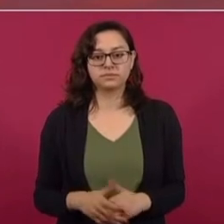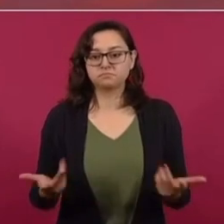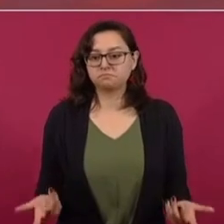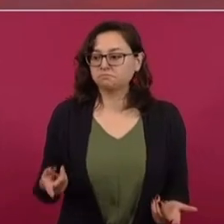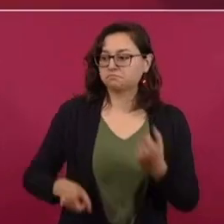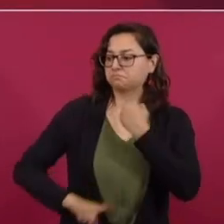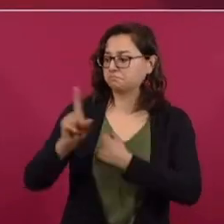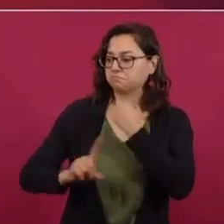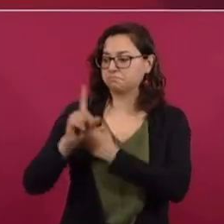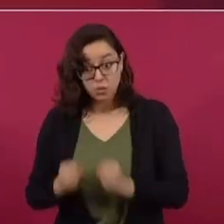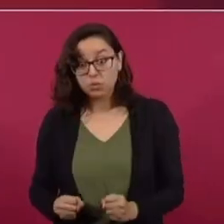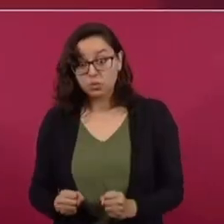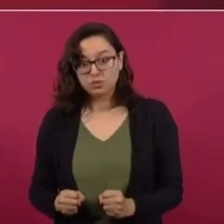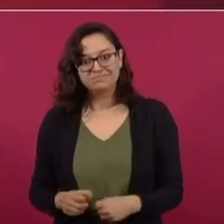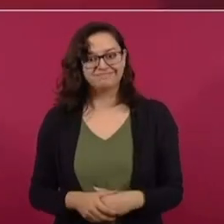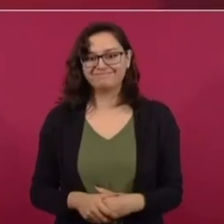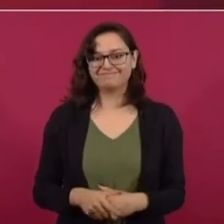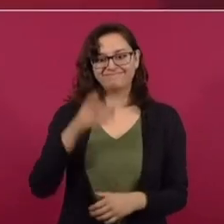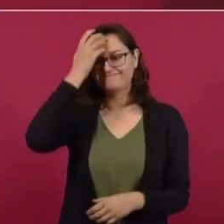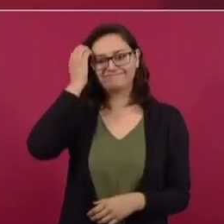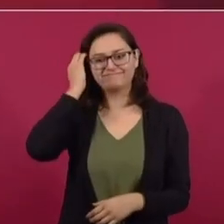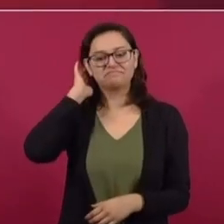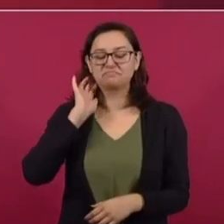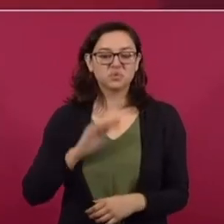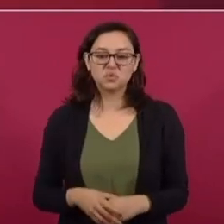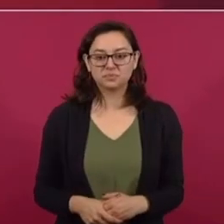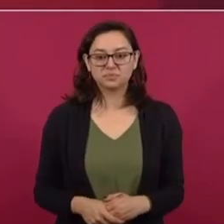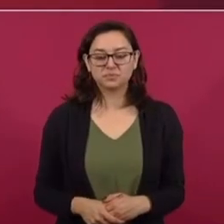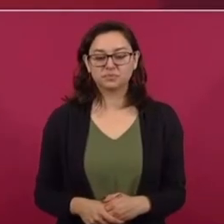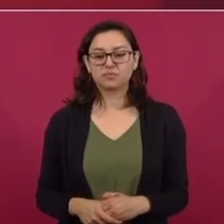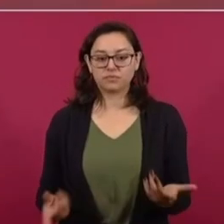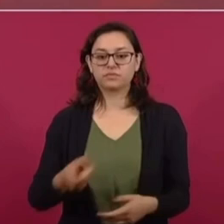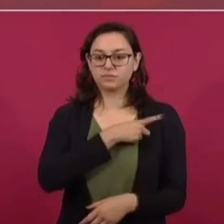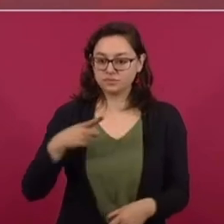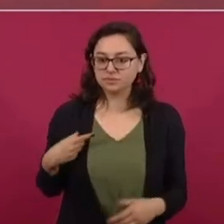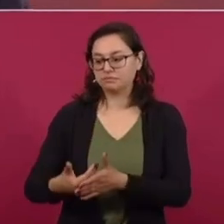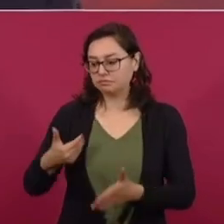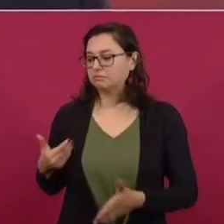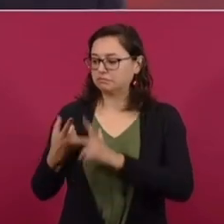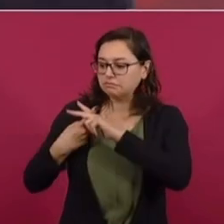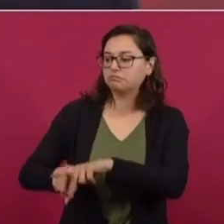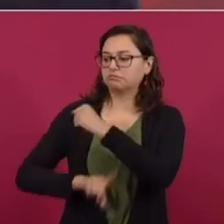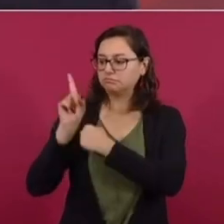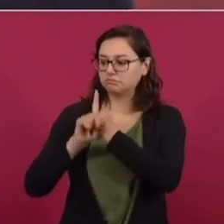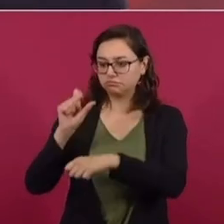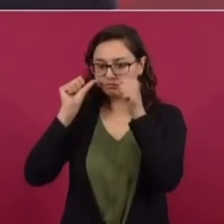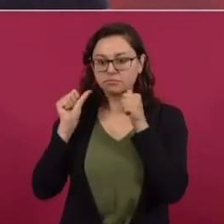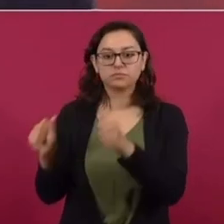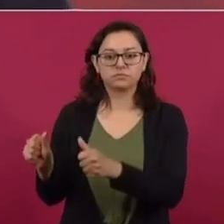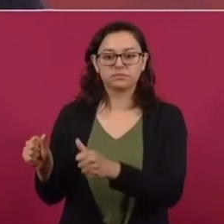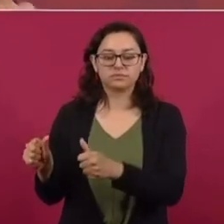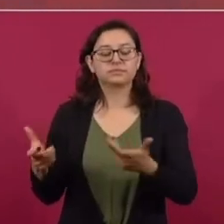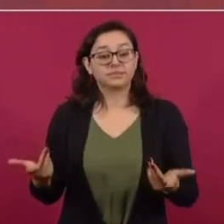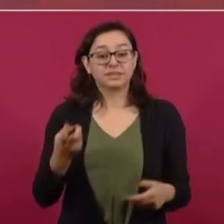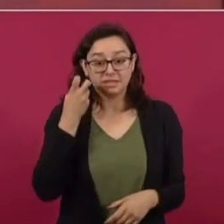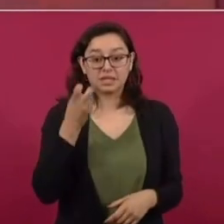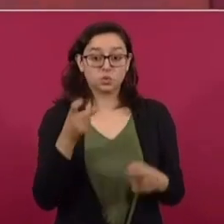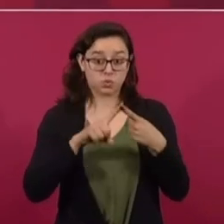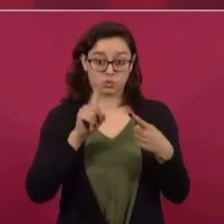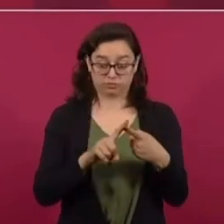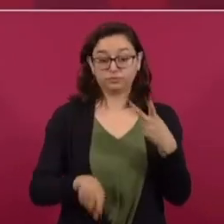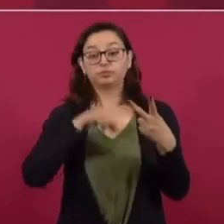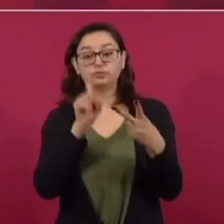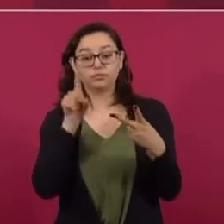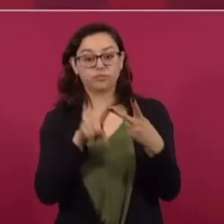se va a resolver con medidas coercitivas? No. No. Hay que atender las causas. Entonces, esa es una